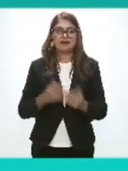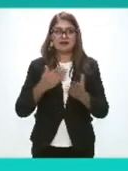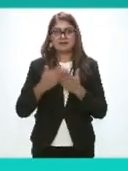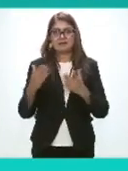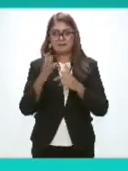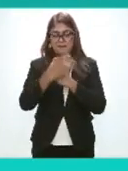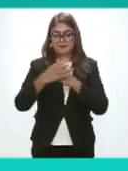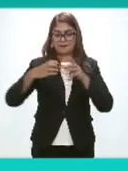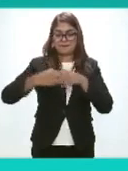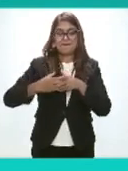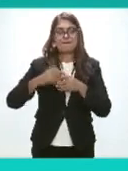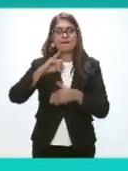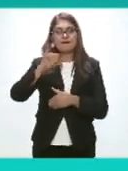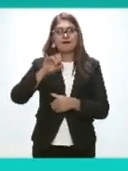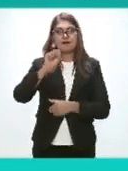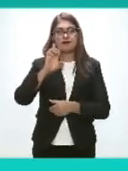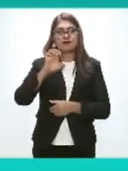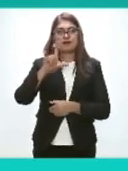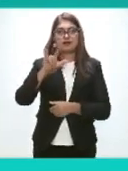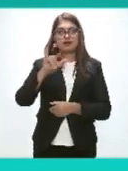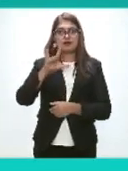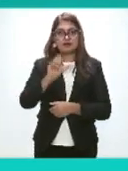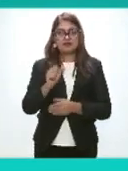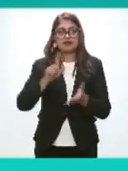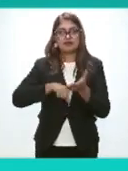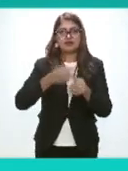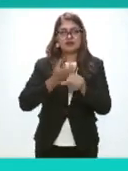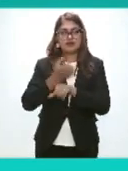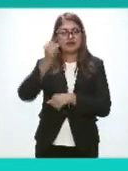comisionado José Luis Moreno López Del Instituto De Sinaloa